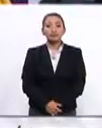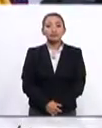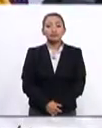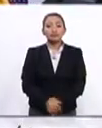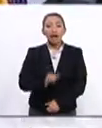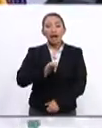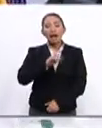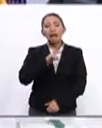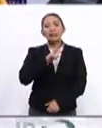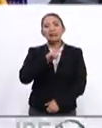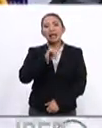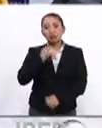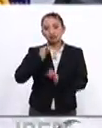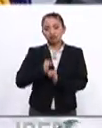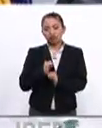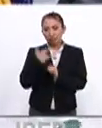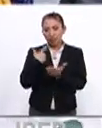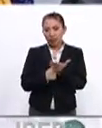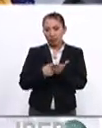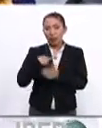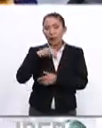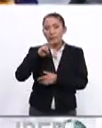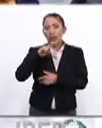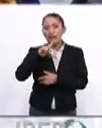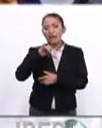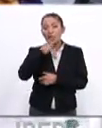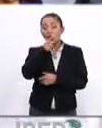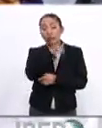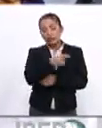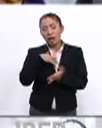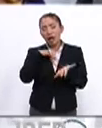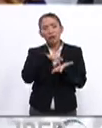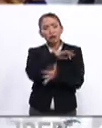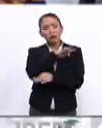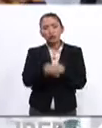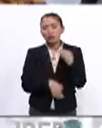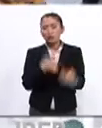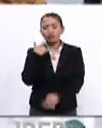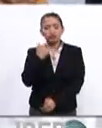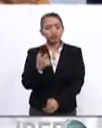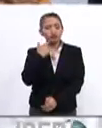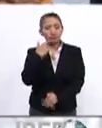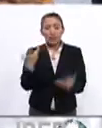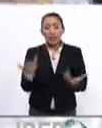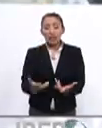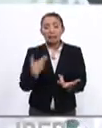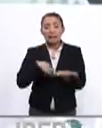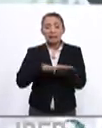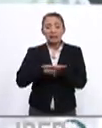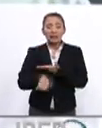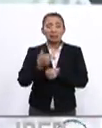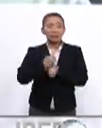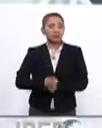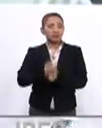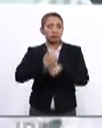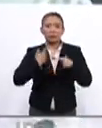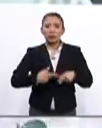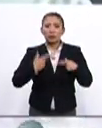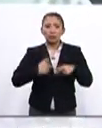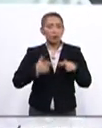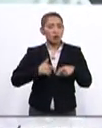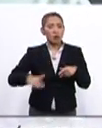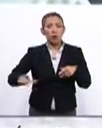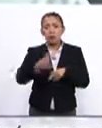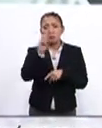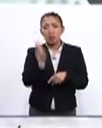Alessandro Guisoto, el portavoz interno del Vaticano afirmó que apoya todos los esfuerzos que eviten el sufrimiento de la población